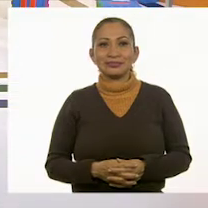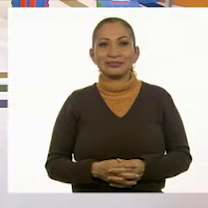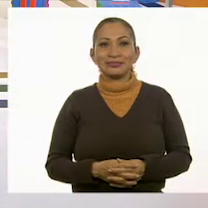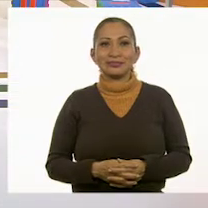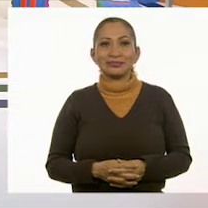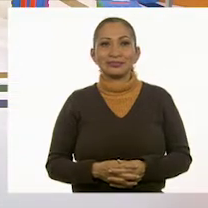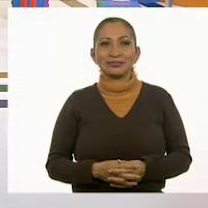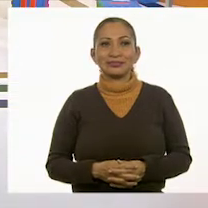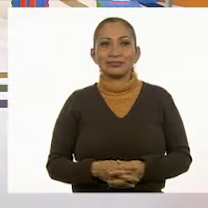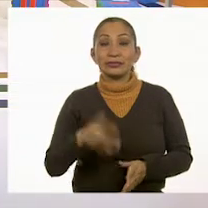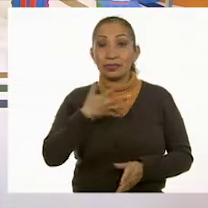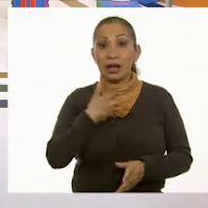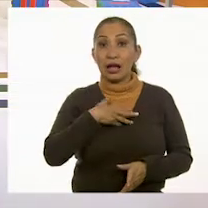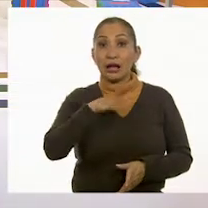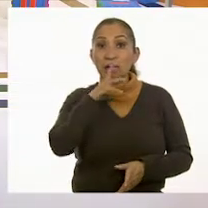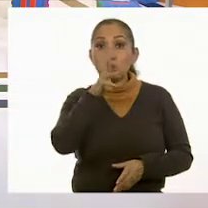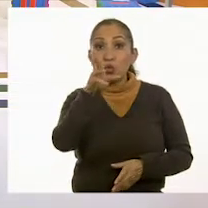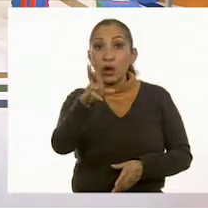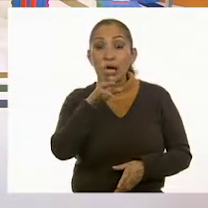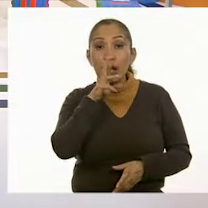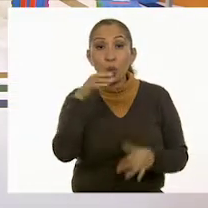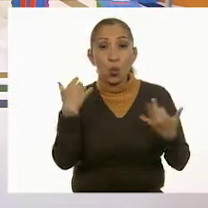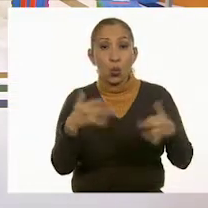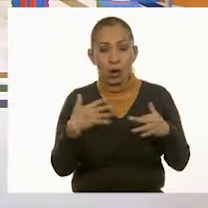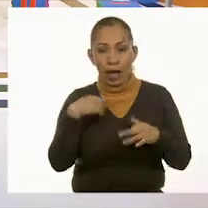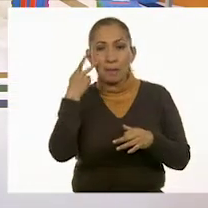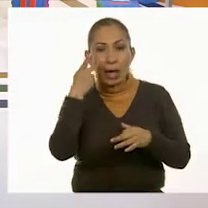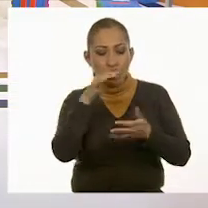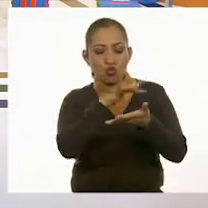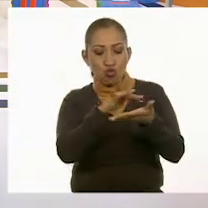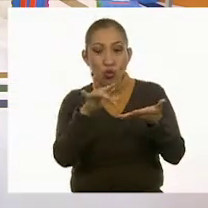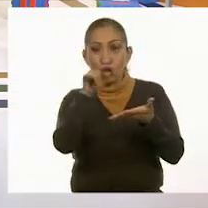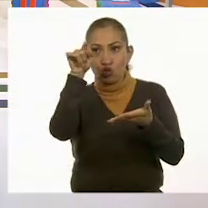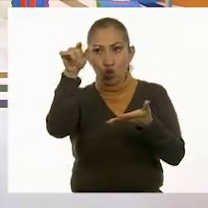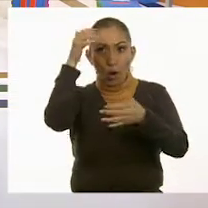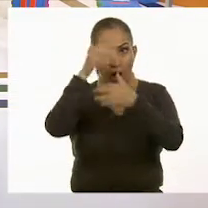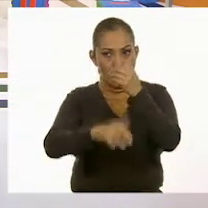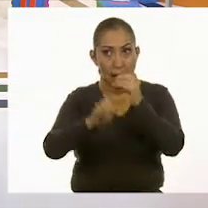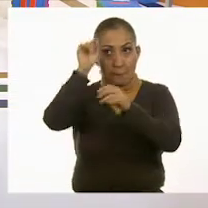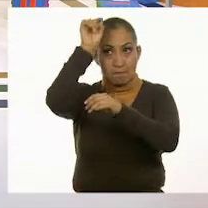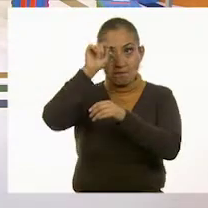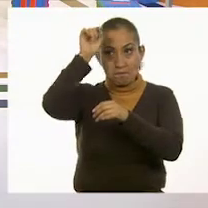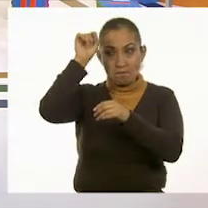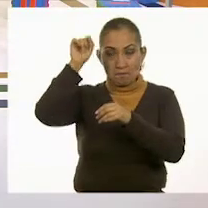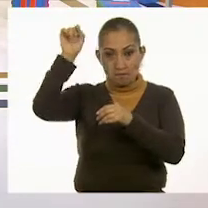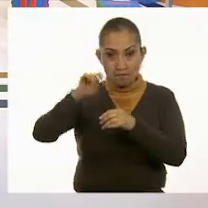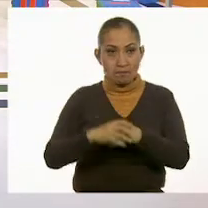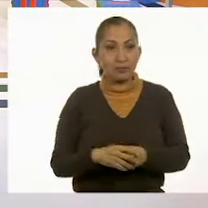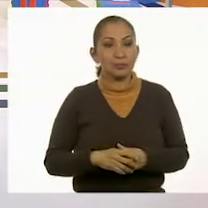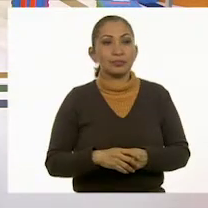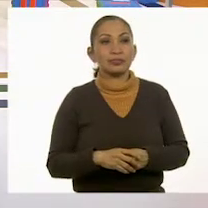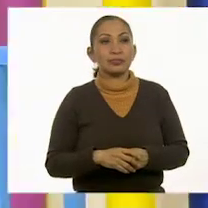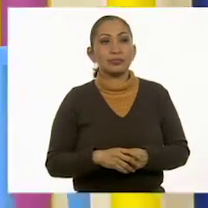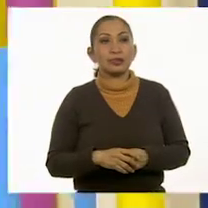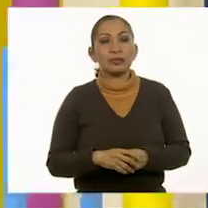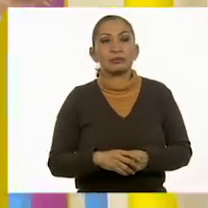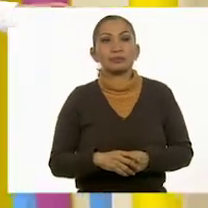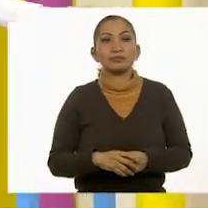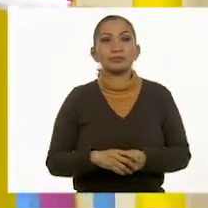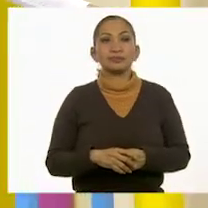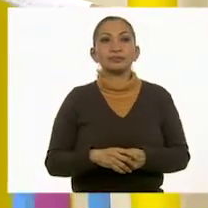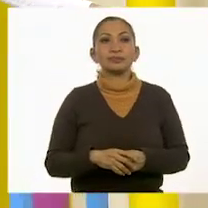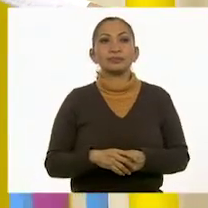Aquí tenemos ya respuestas. Y voy leyendo en lo que tú vas terminando de hacer tus palitos. Perfecto. Bien.